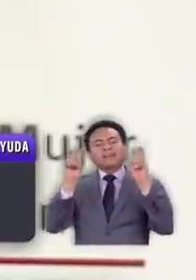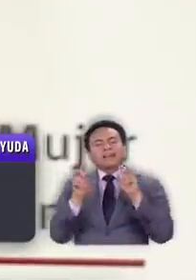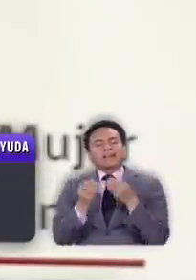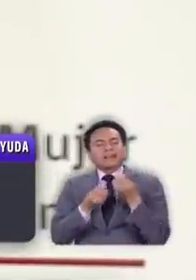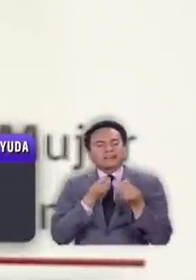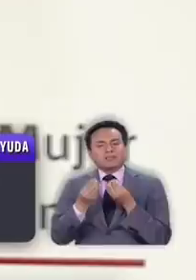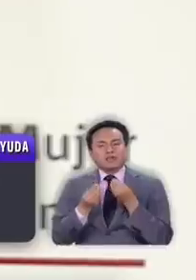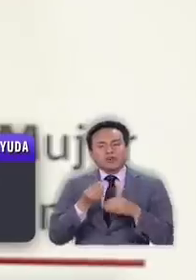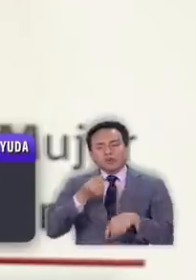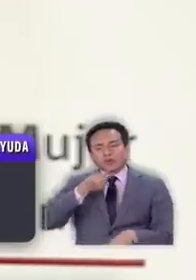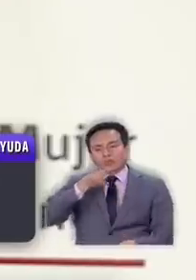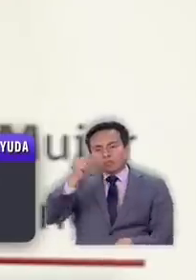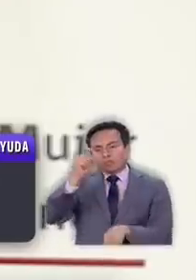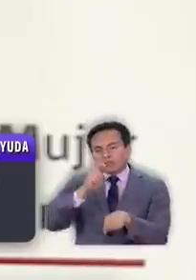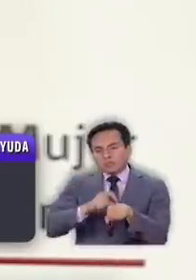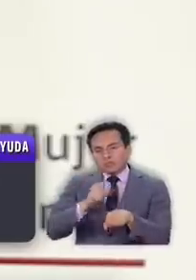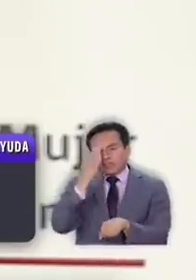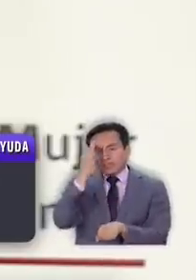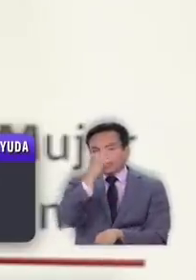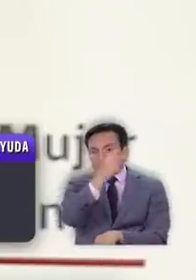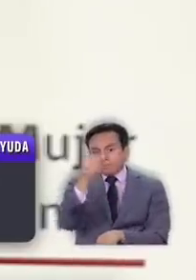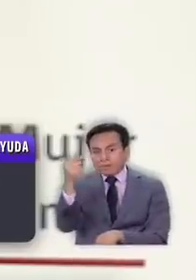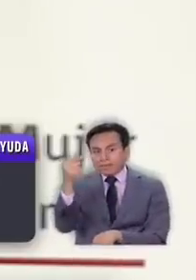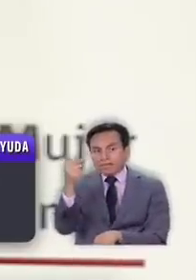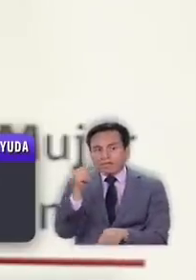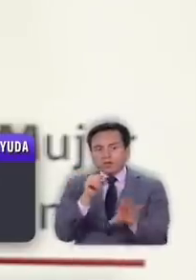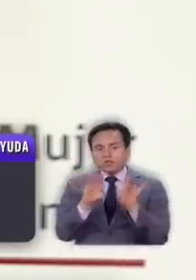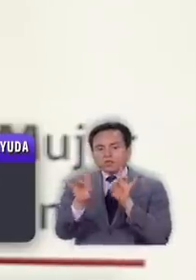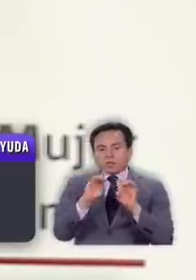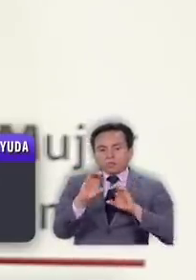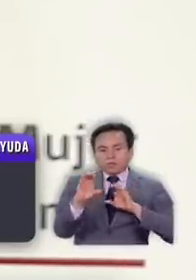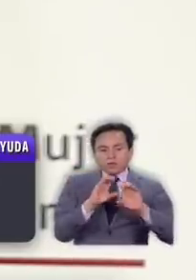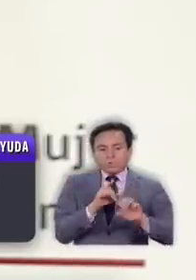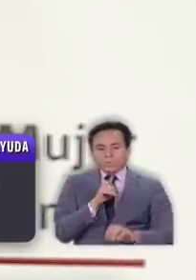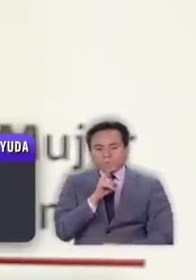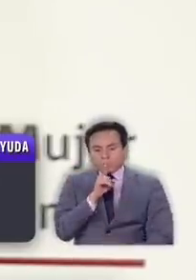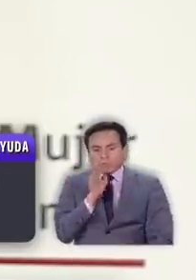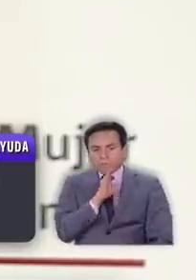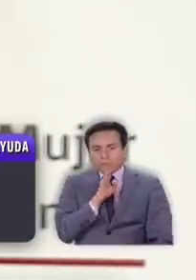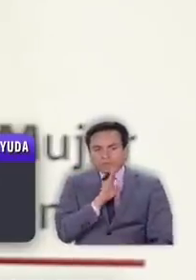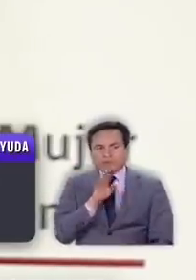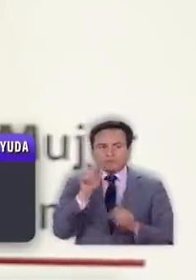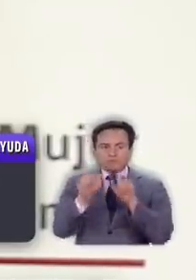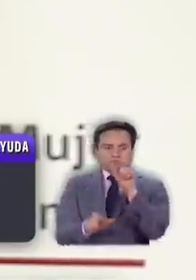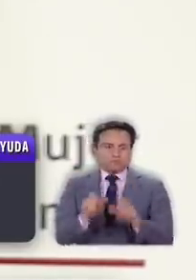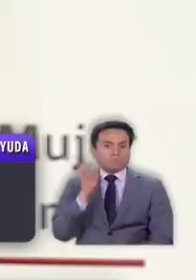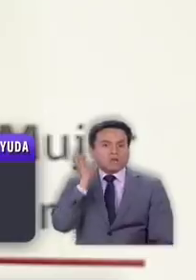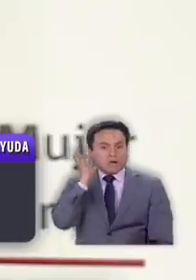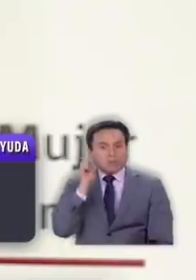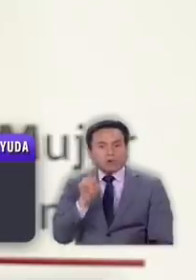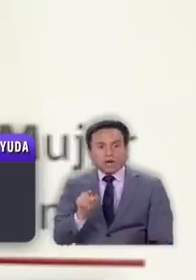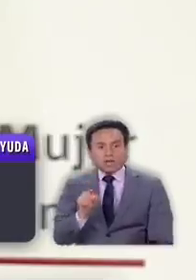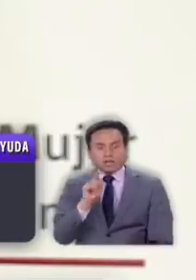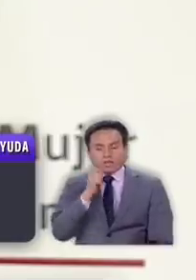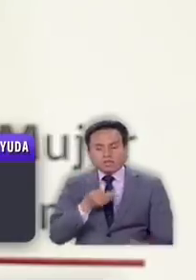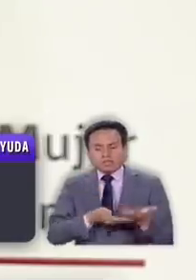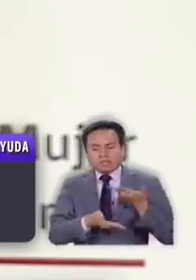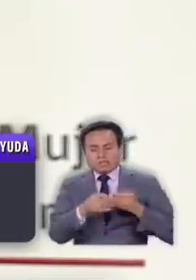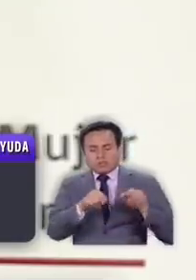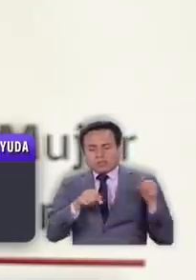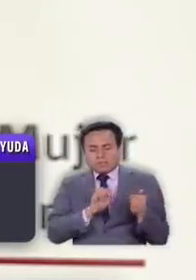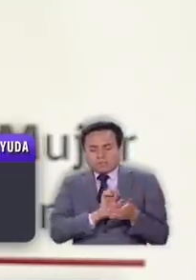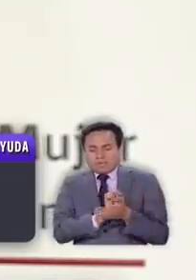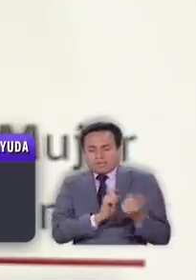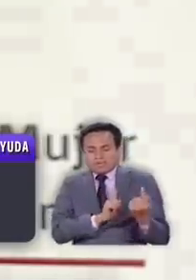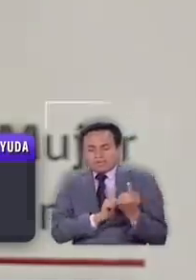los próximos días o las próximas semanas opciones de comunicación silenciosa para el caso de la mujer que esté compartiendo un espacio